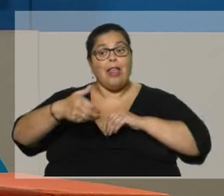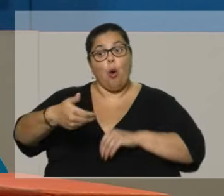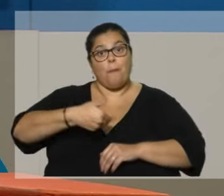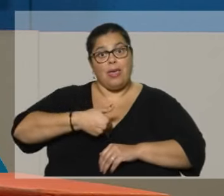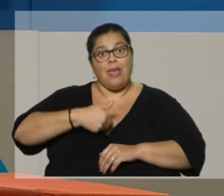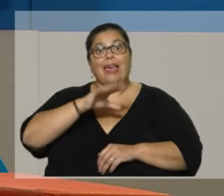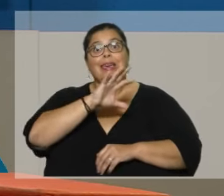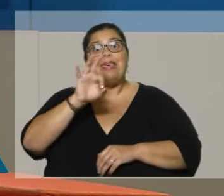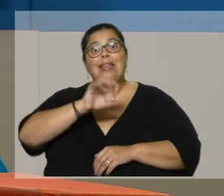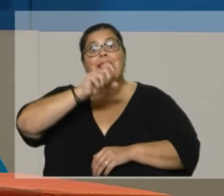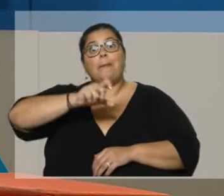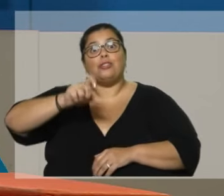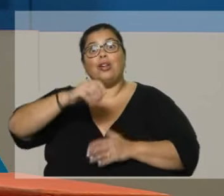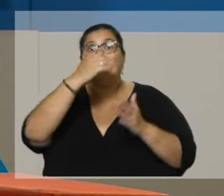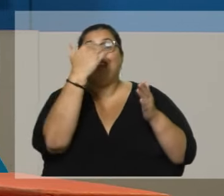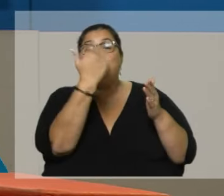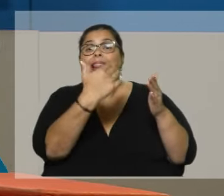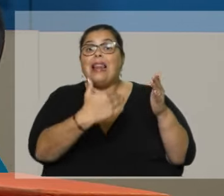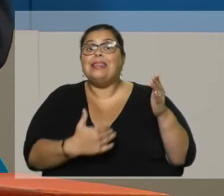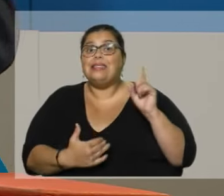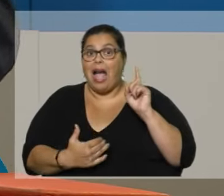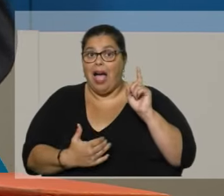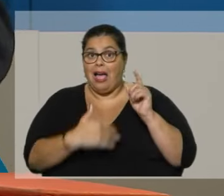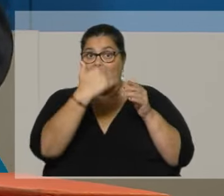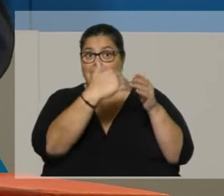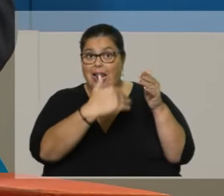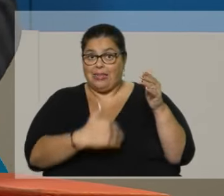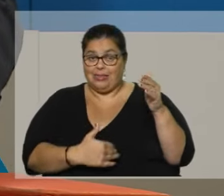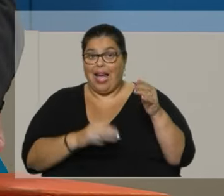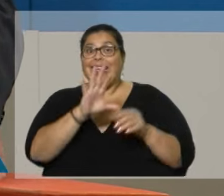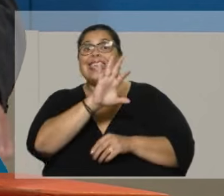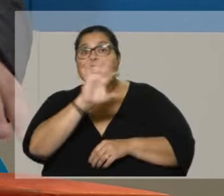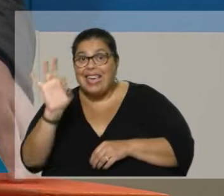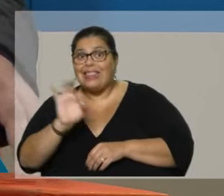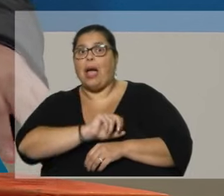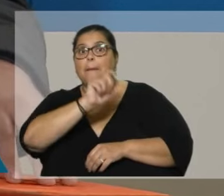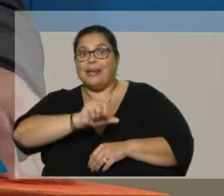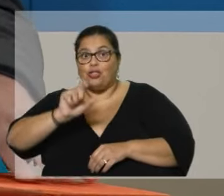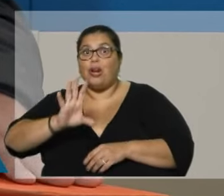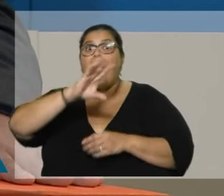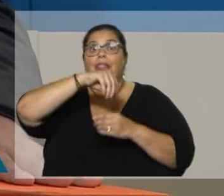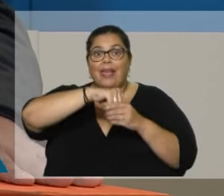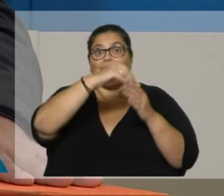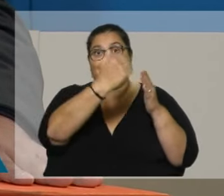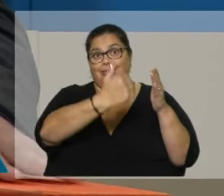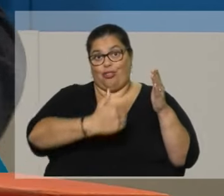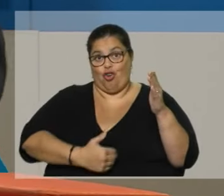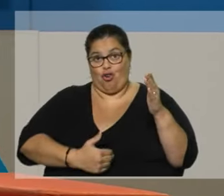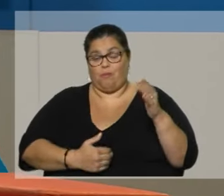500 personas en lista. 500 candidatos a integrar el órgano deliberativo nacional.